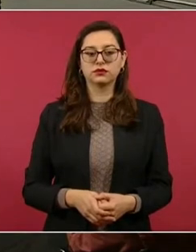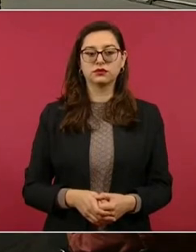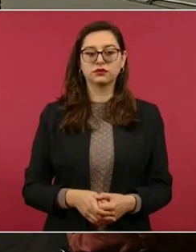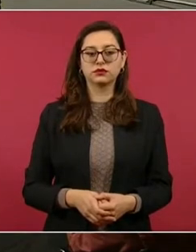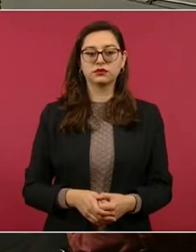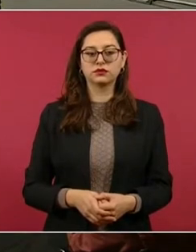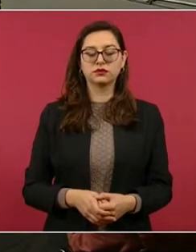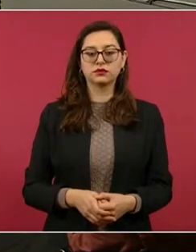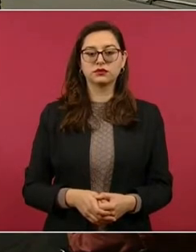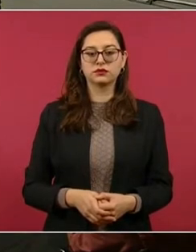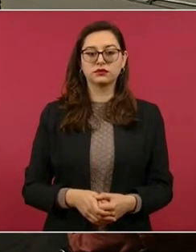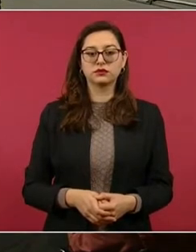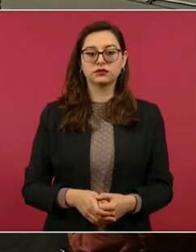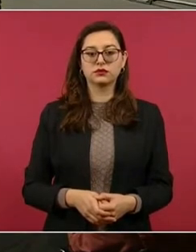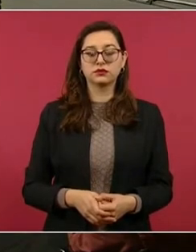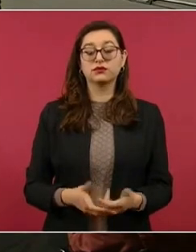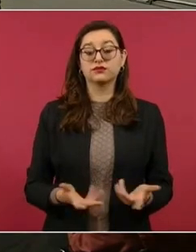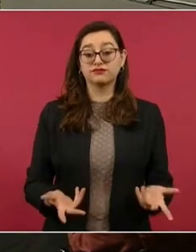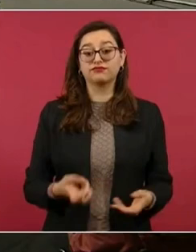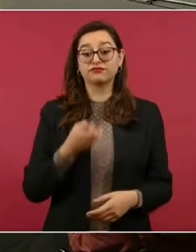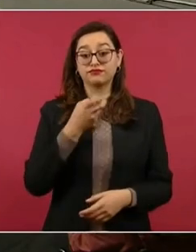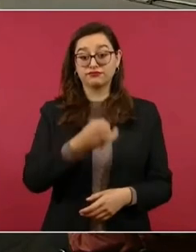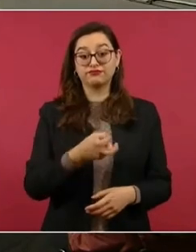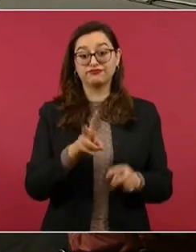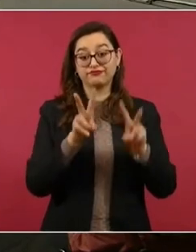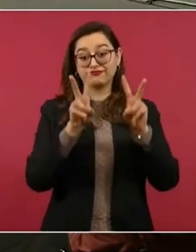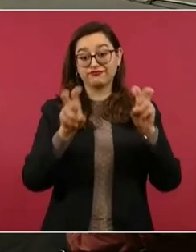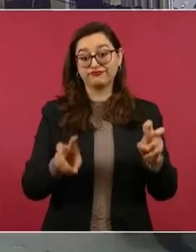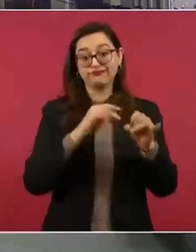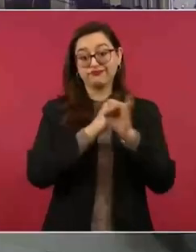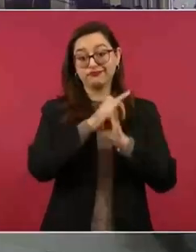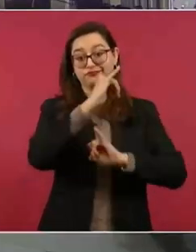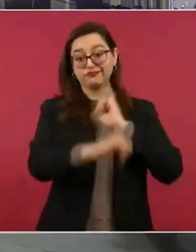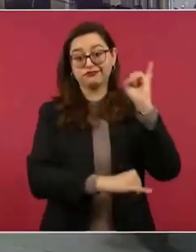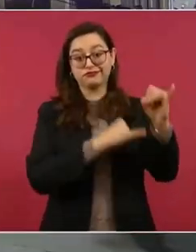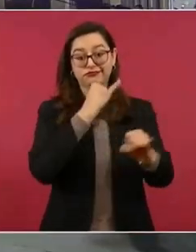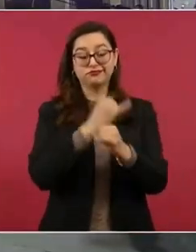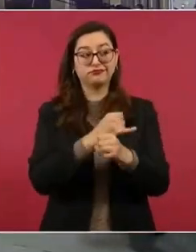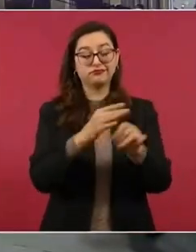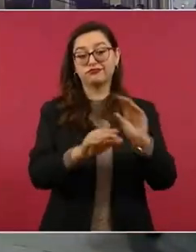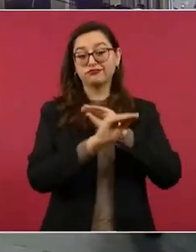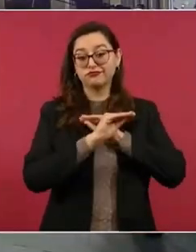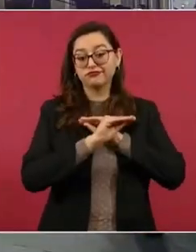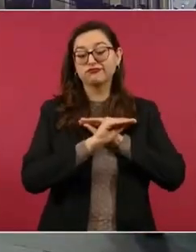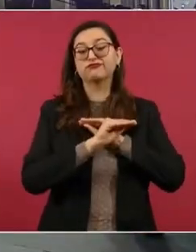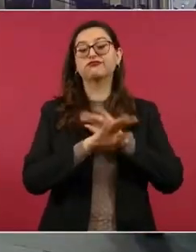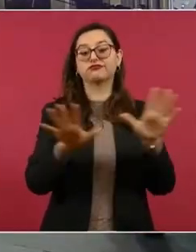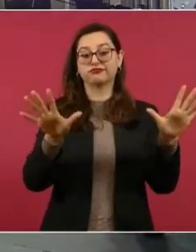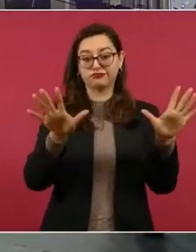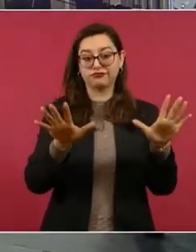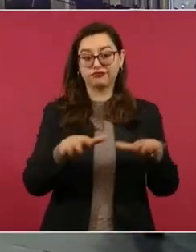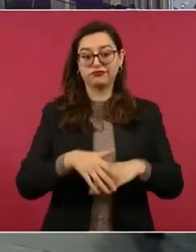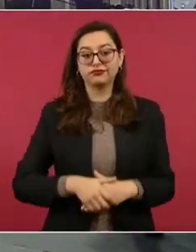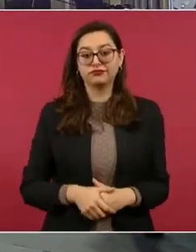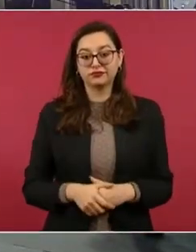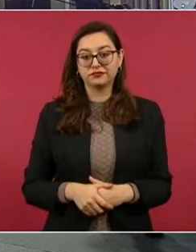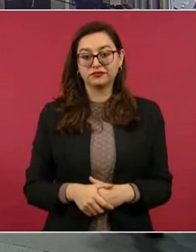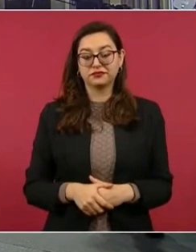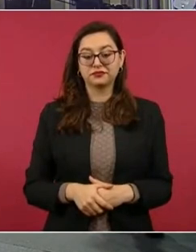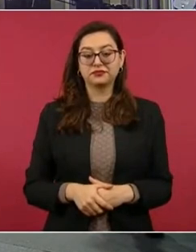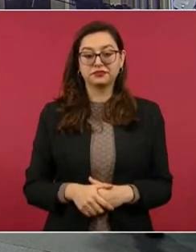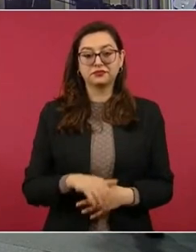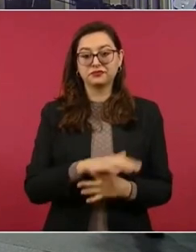Es una agencia internacional que desmiente, ¿no?